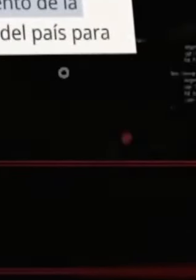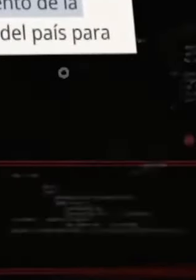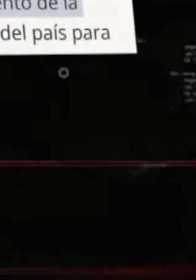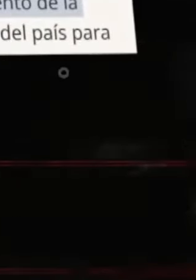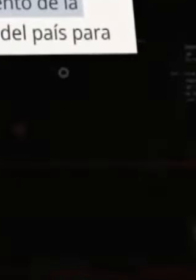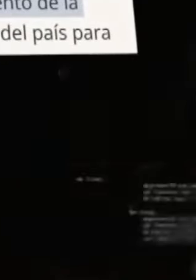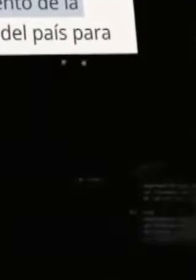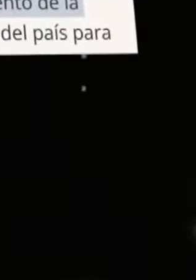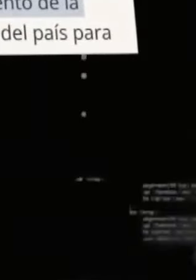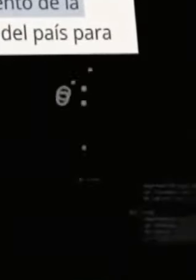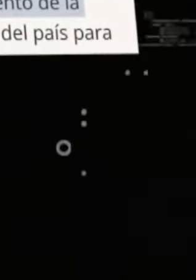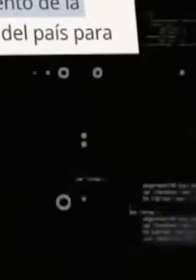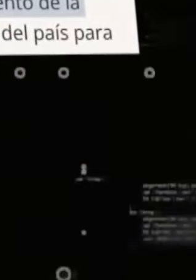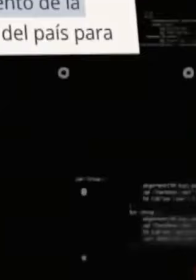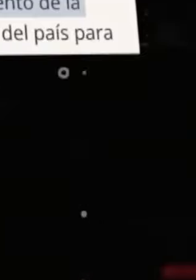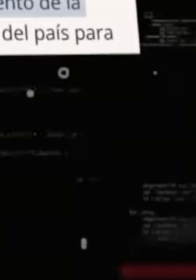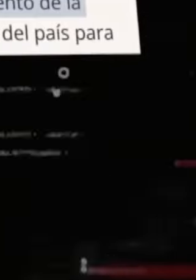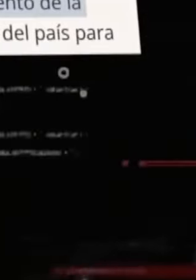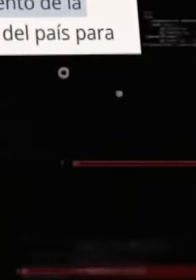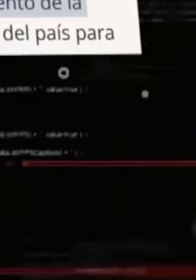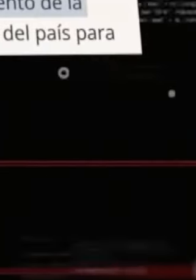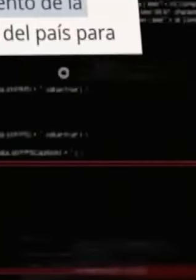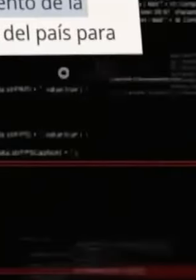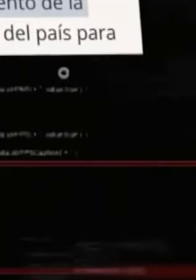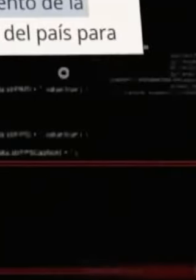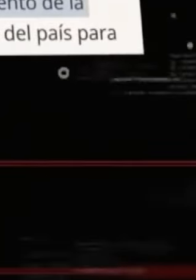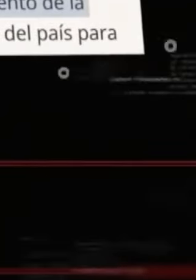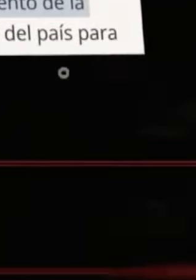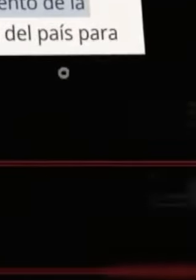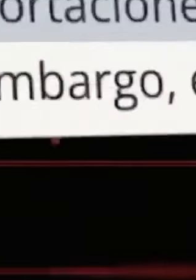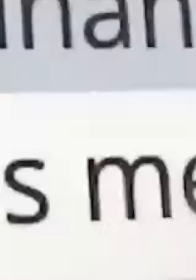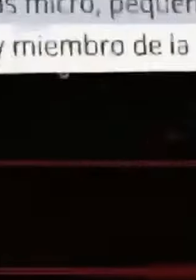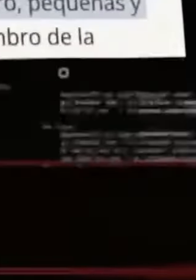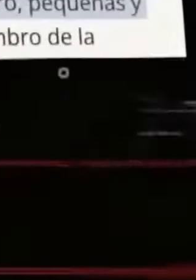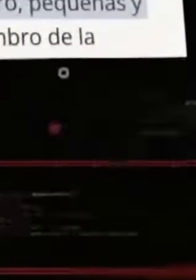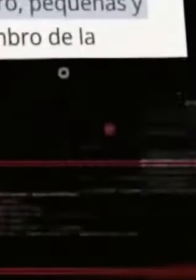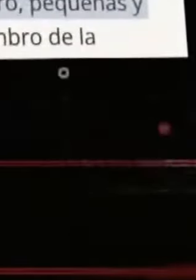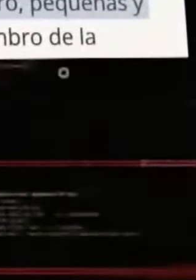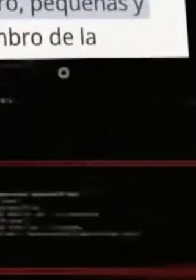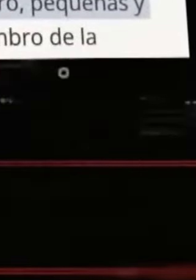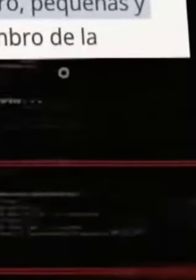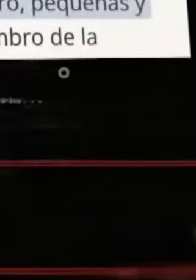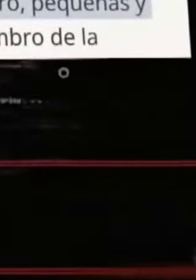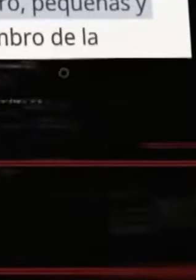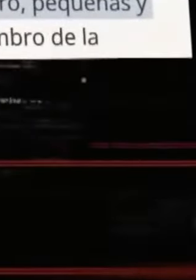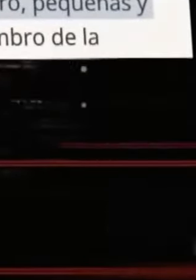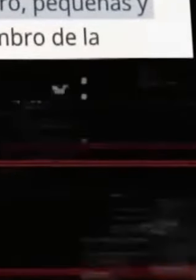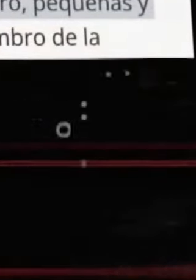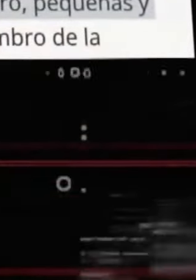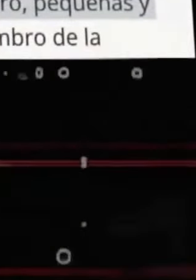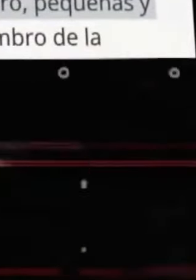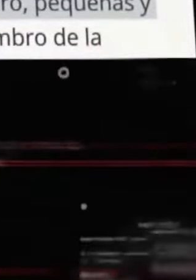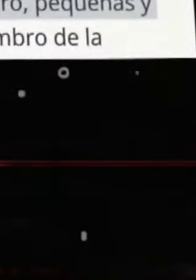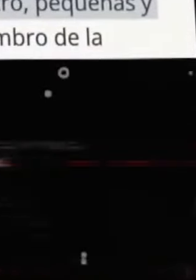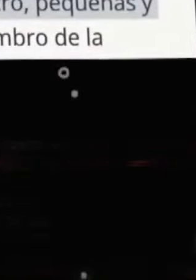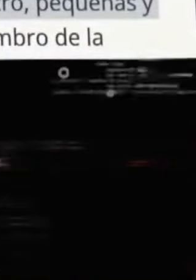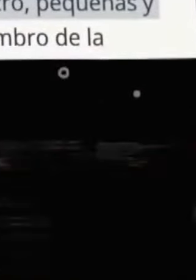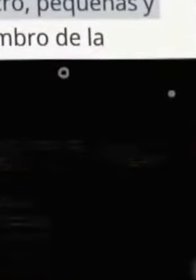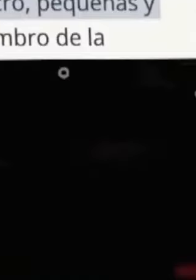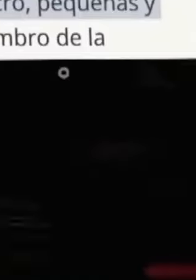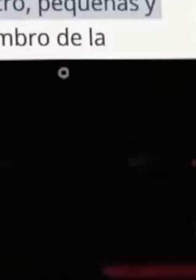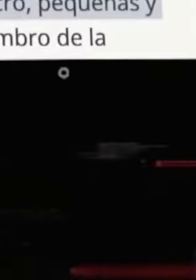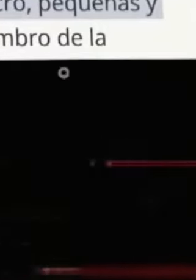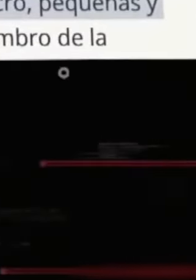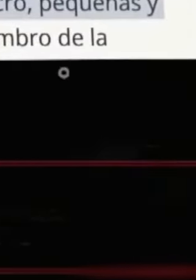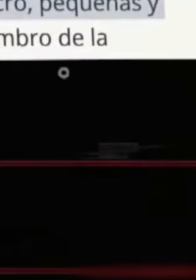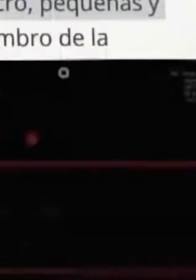expansión de las exportaciones y crecimiento de la inversión extranjera directa. El préstamo busca garantizar el acceso a la financiación